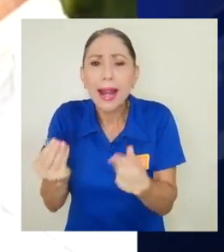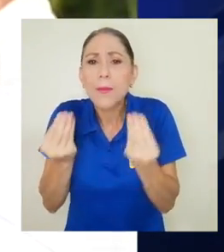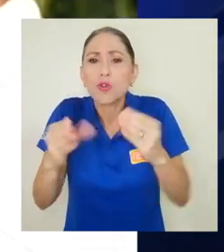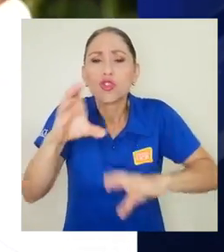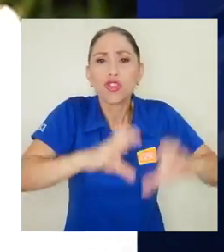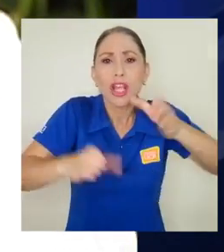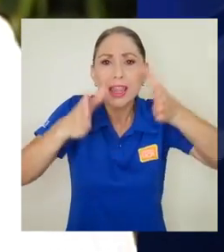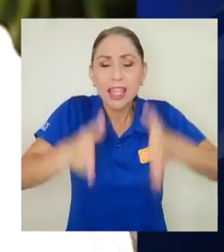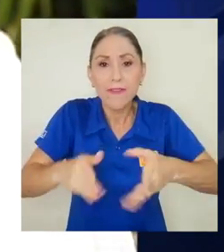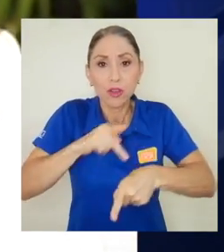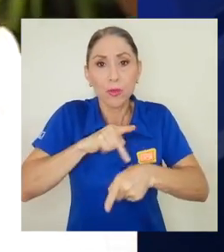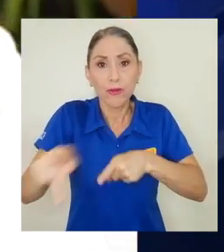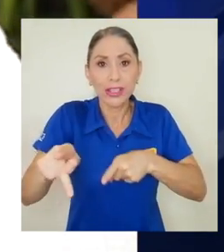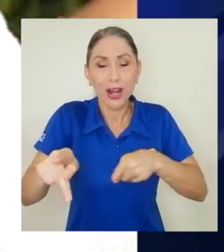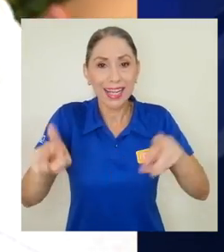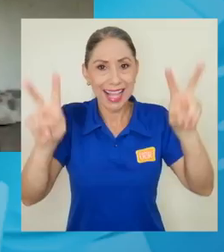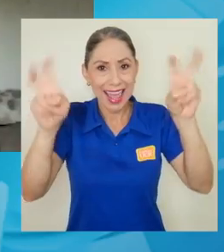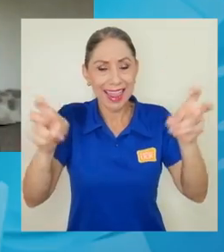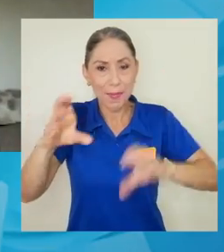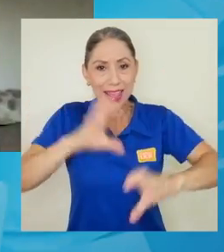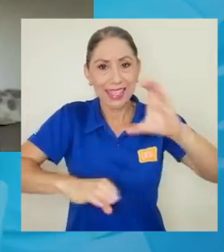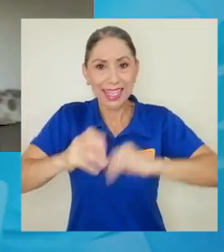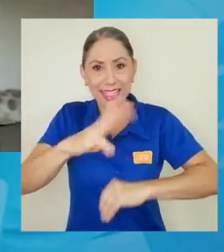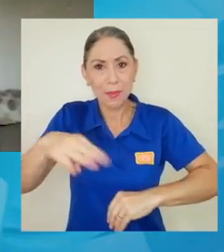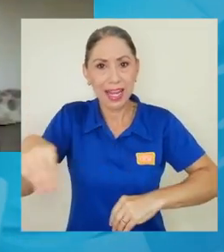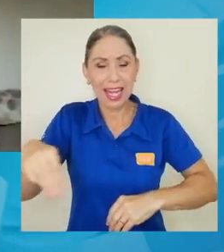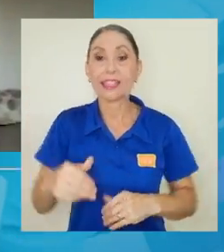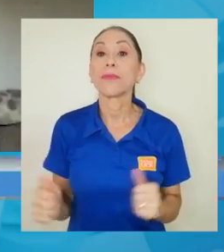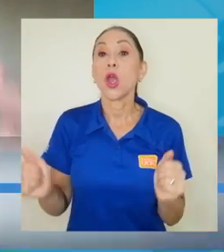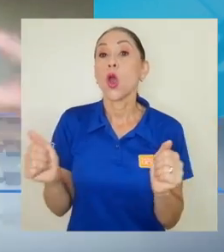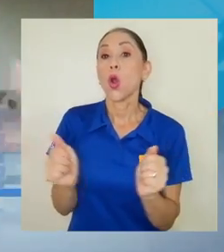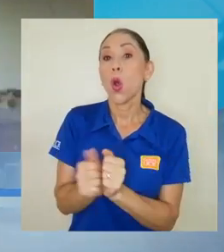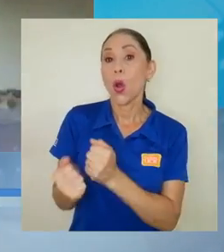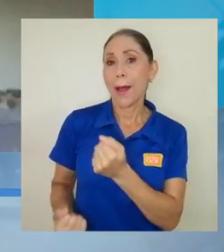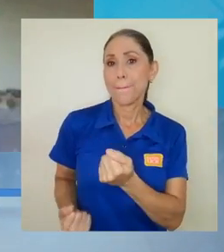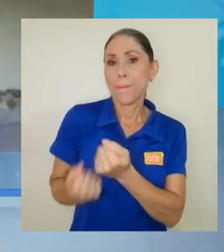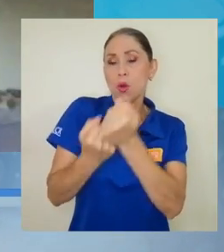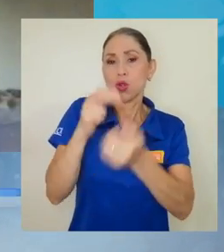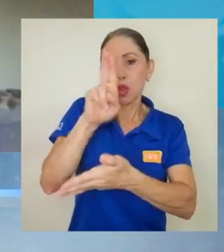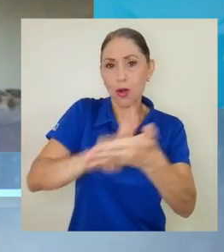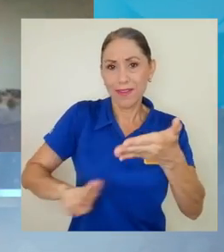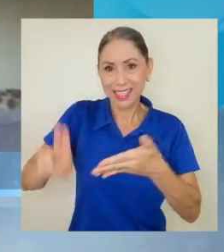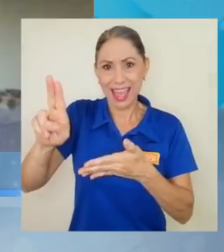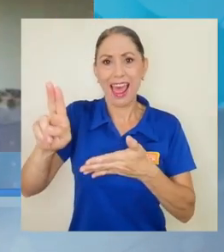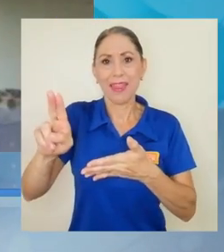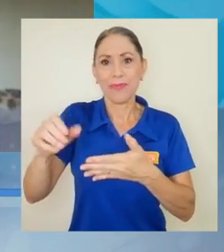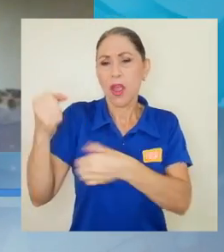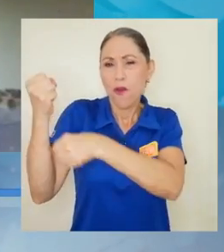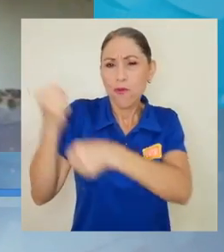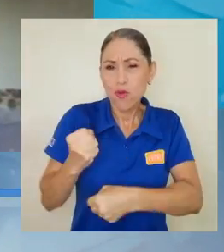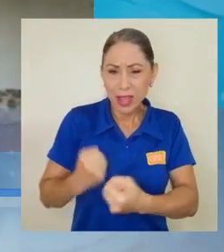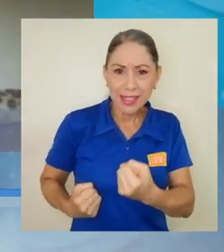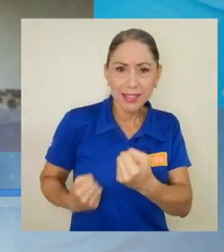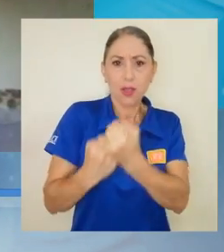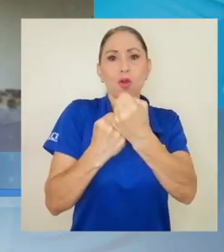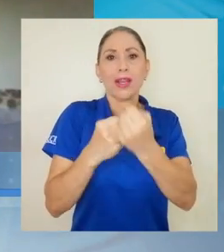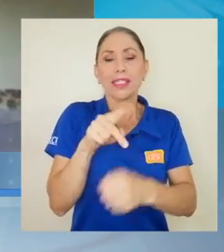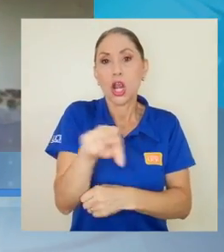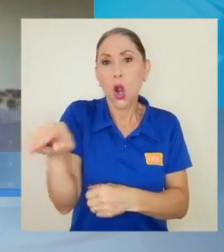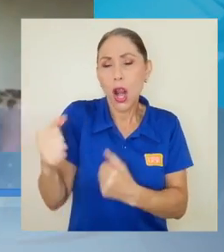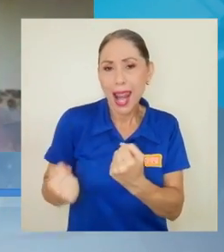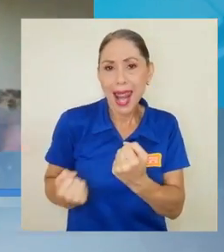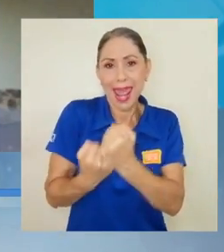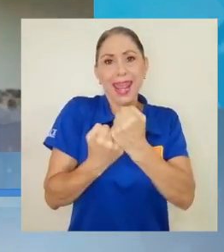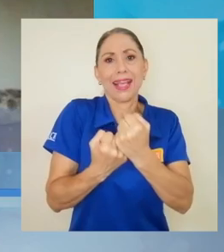en el campo de las ciencias marinas. Con el apoyo que he tenido de la universidad, de fundaciones, de colegas, he podido